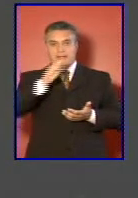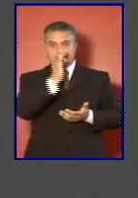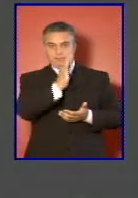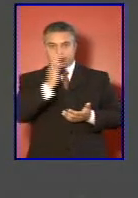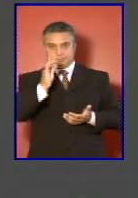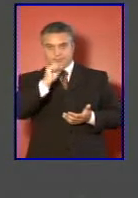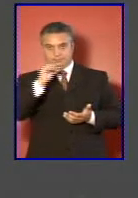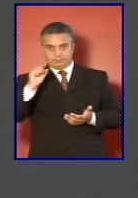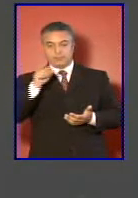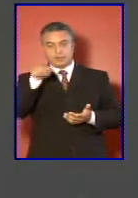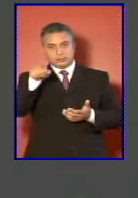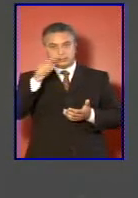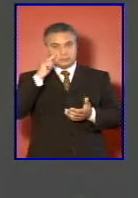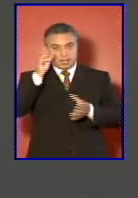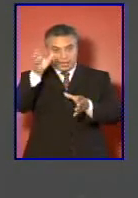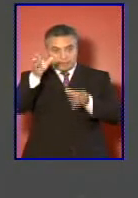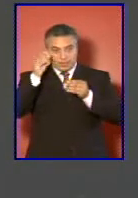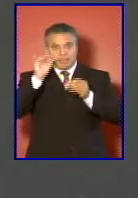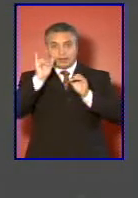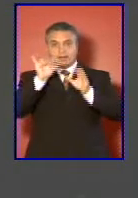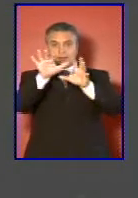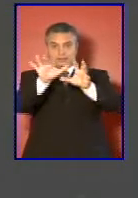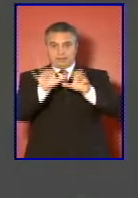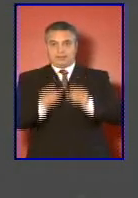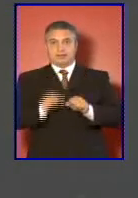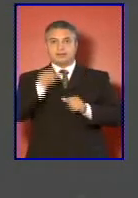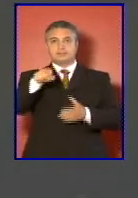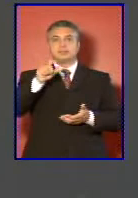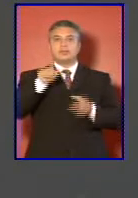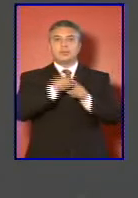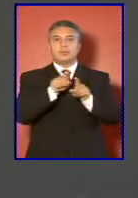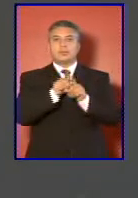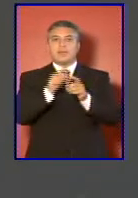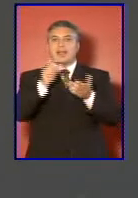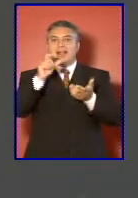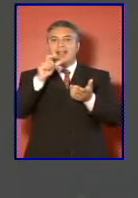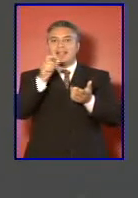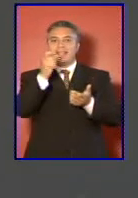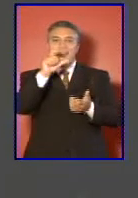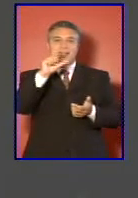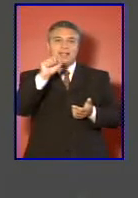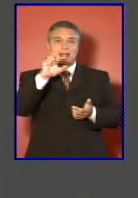captar y retener el capital humano de las instituciones.